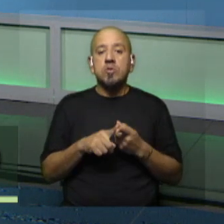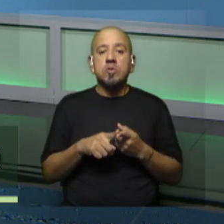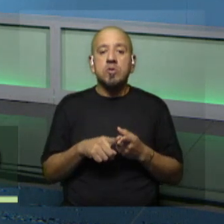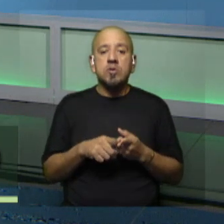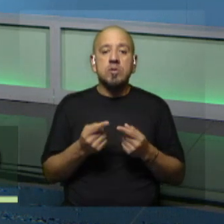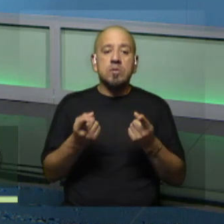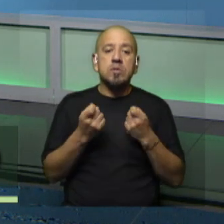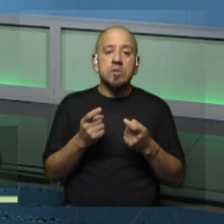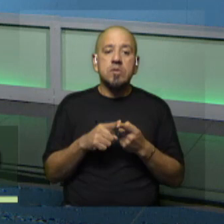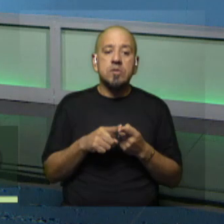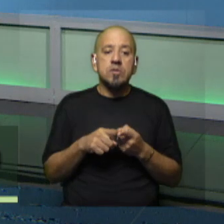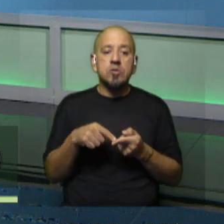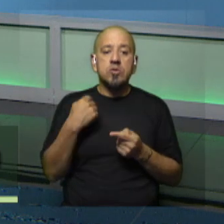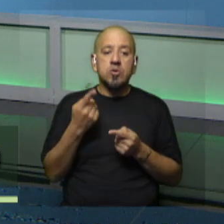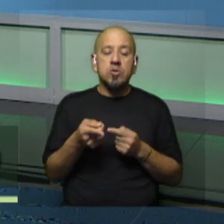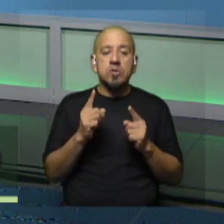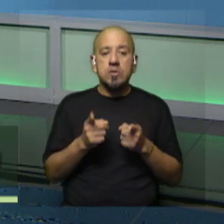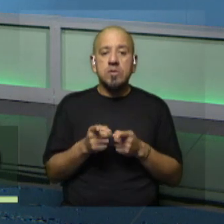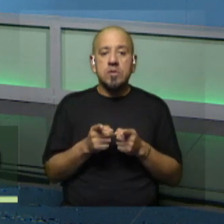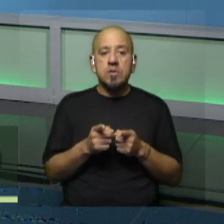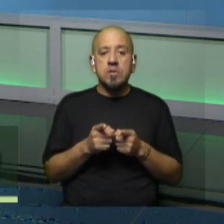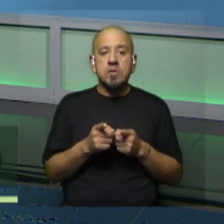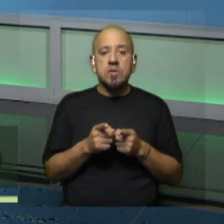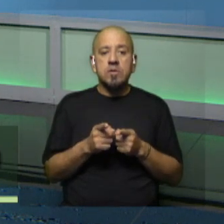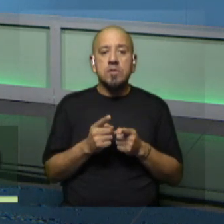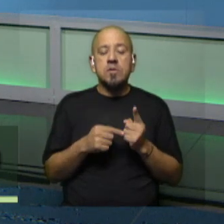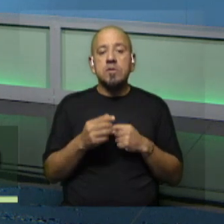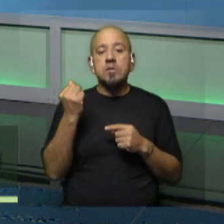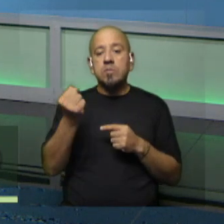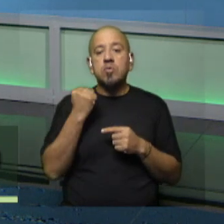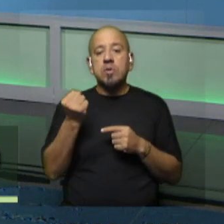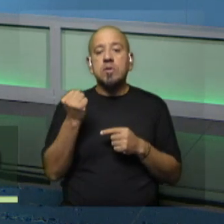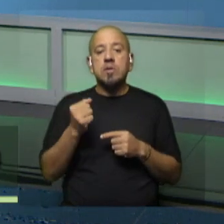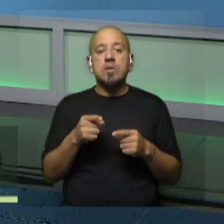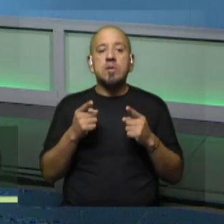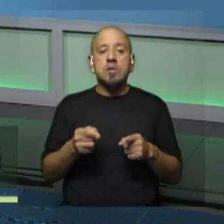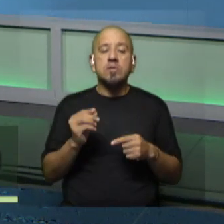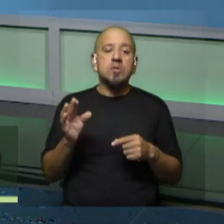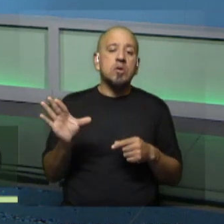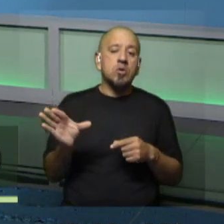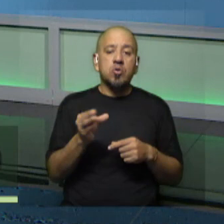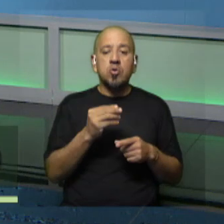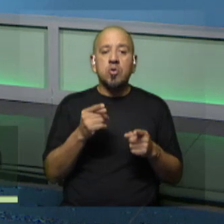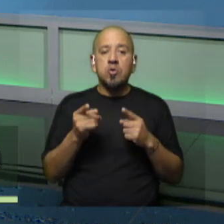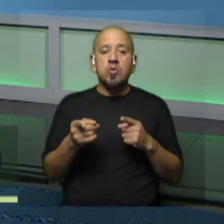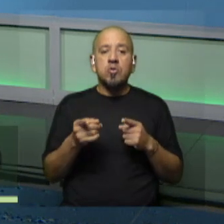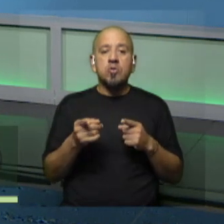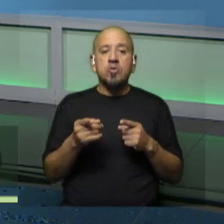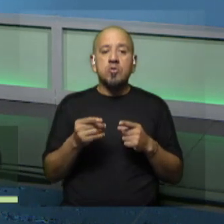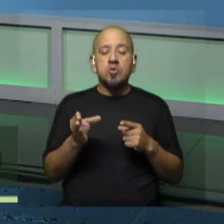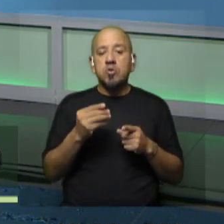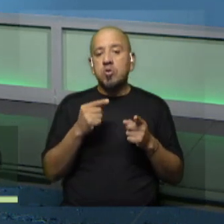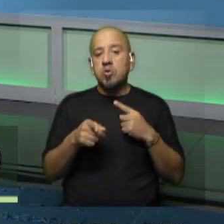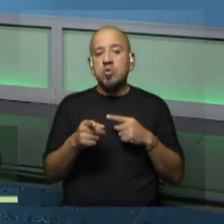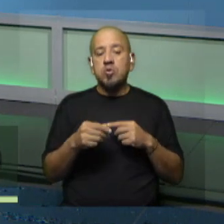necesite. Y otra cosa que nos mencionaban y que también es muy importante es que en todo el territorio nacional, en todos los